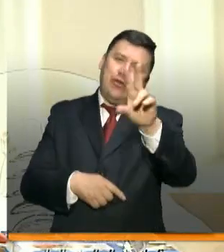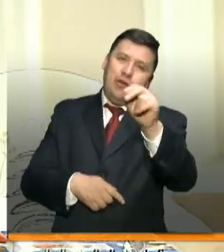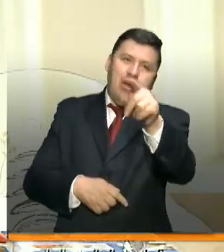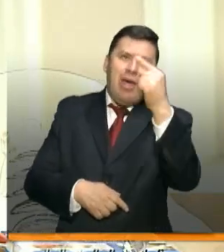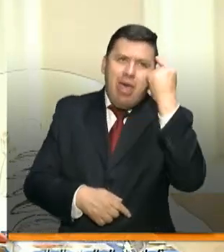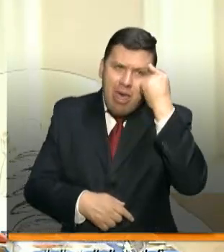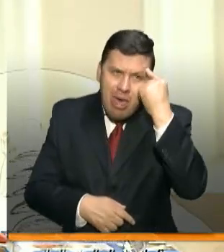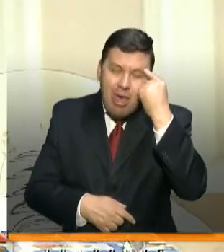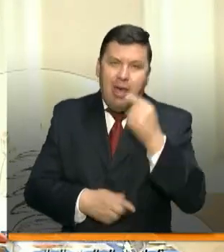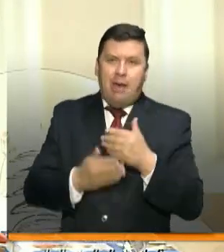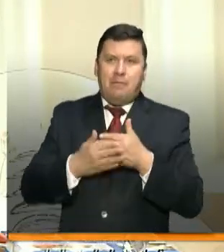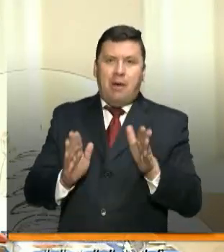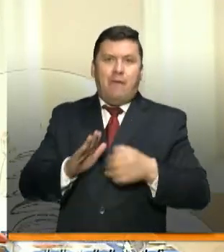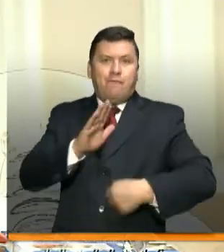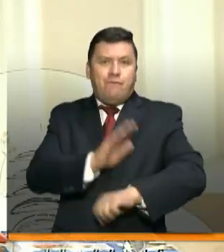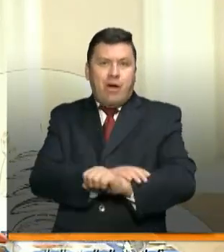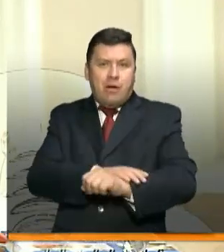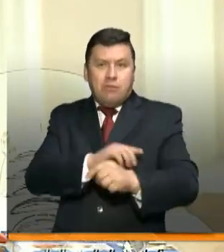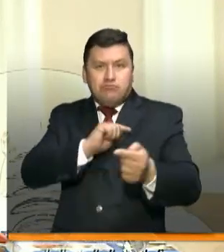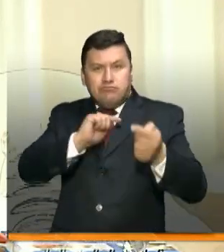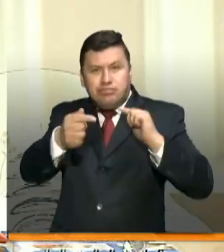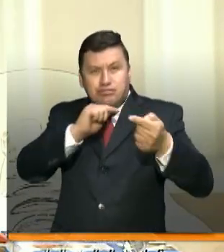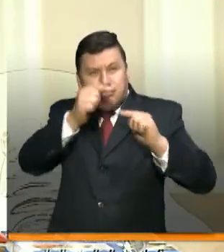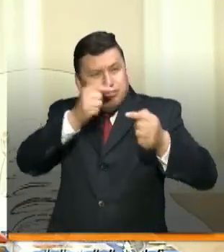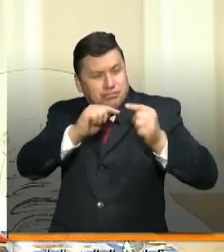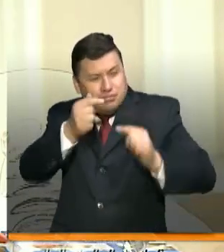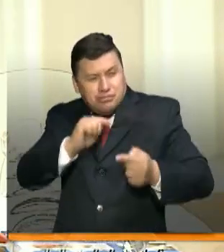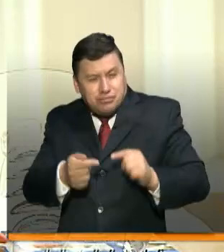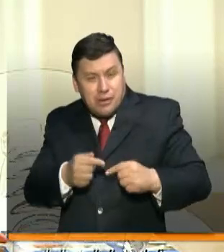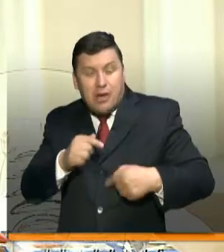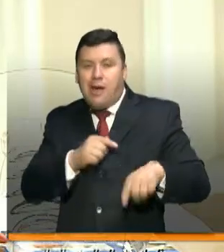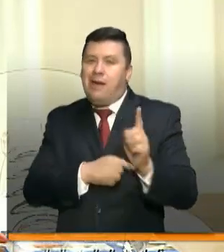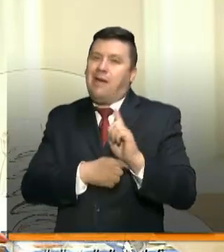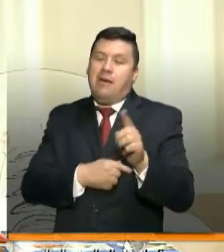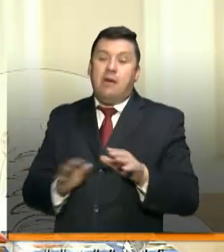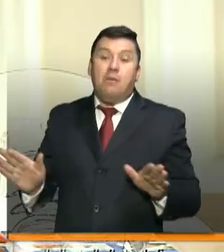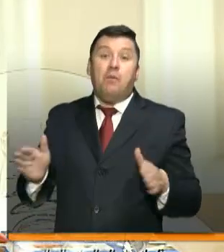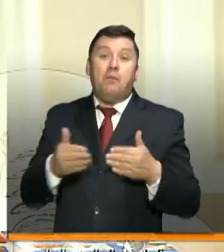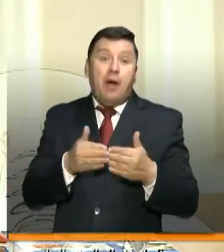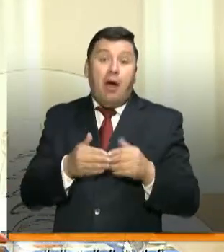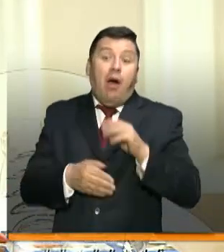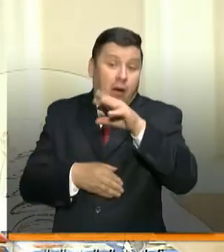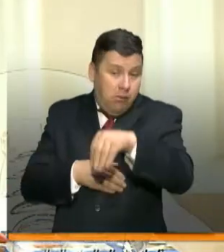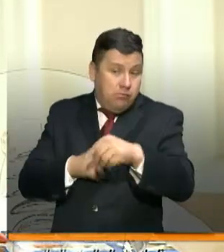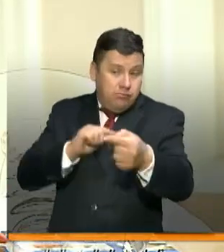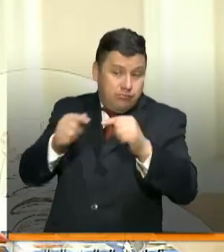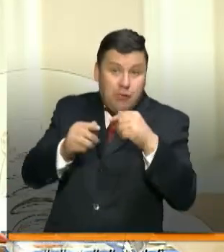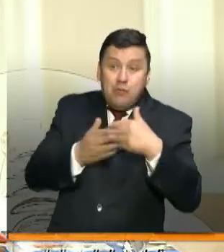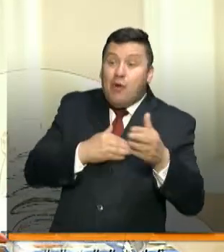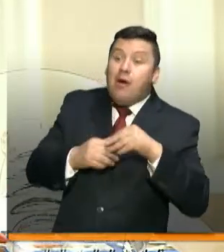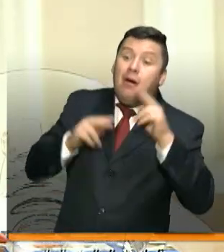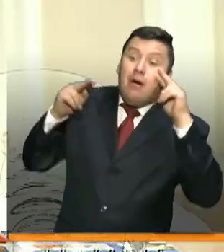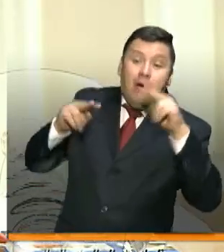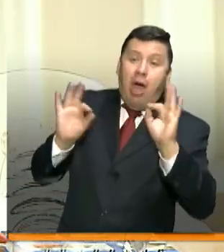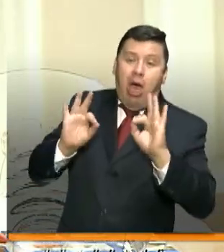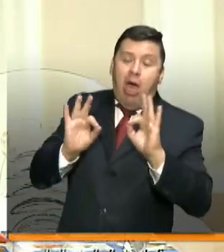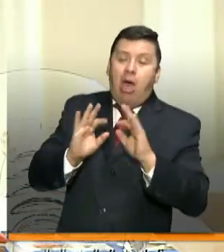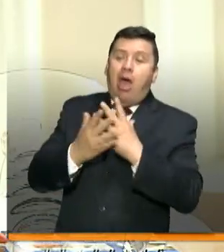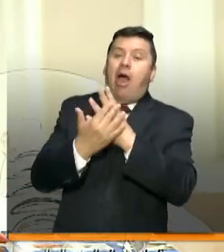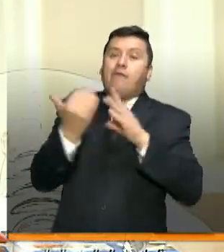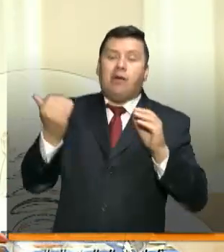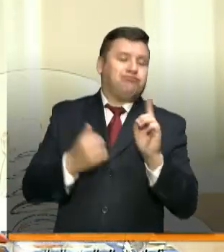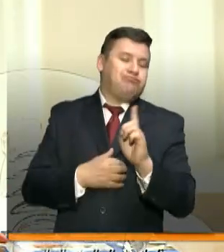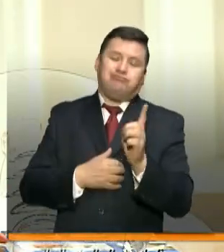pensando en abrir el torneo de fútbol. Ni siquiera puerta cerrada por las distintas consideraciones que hemos evaluado.